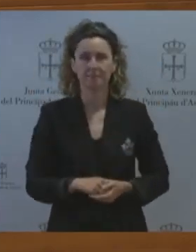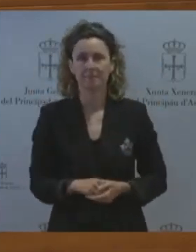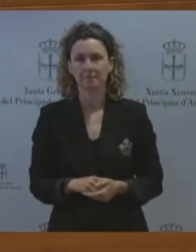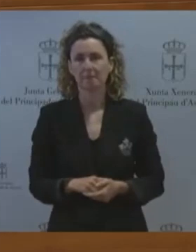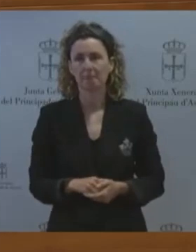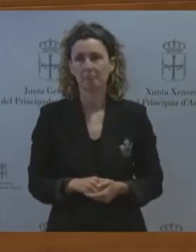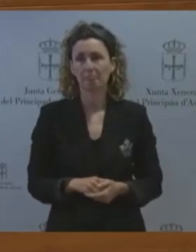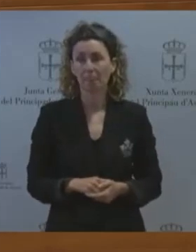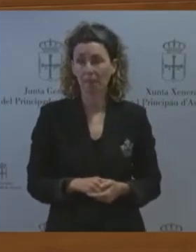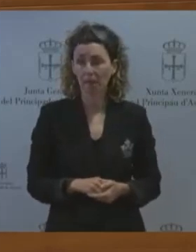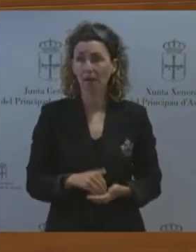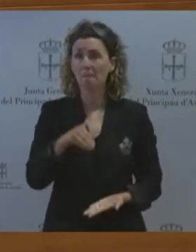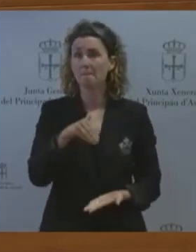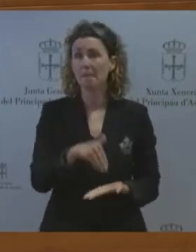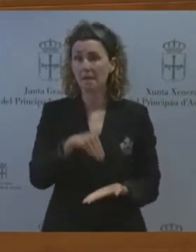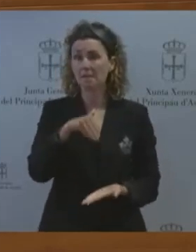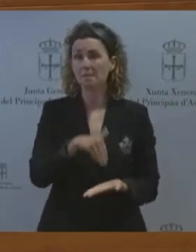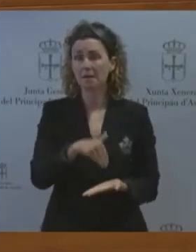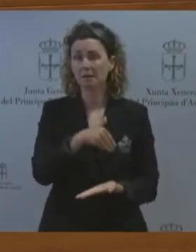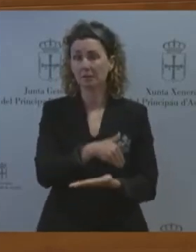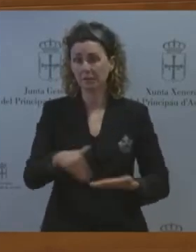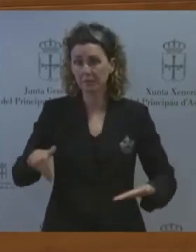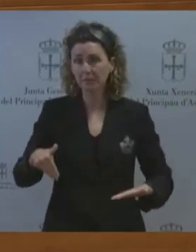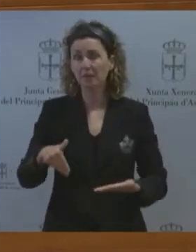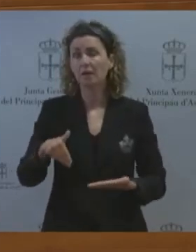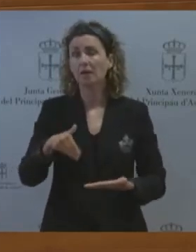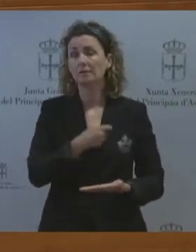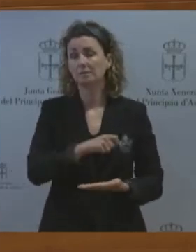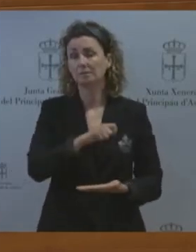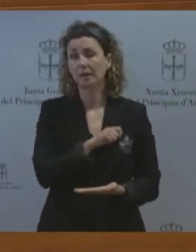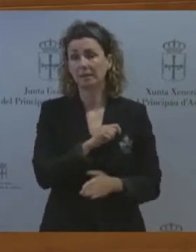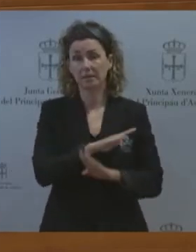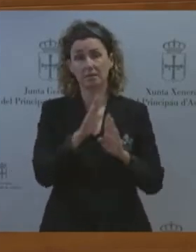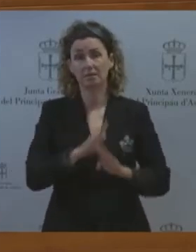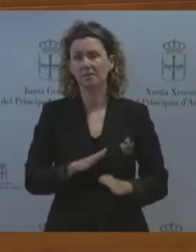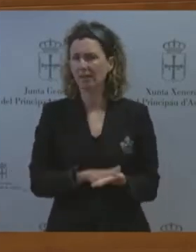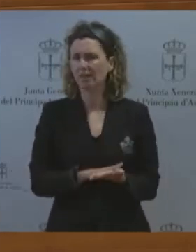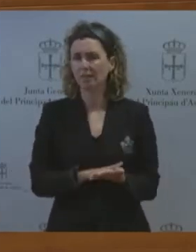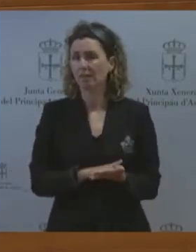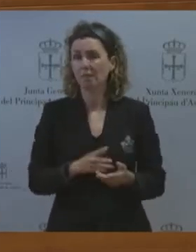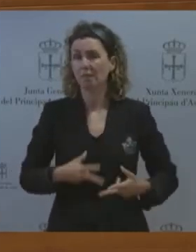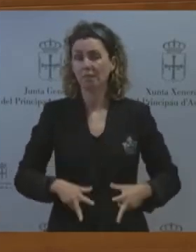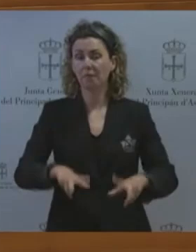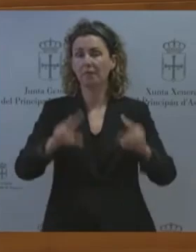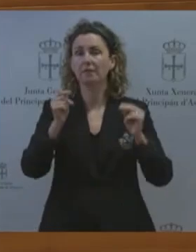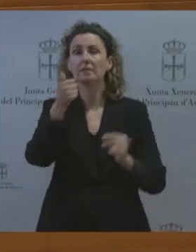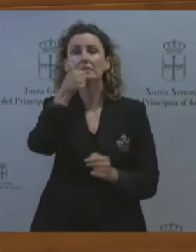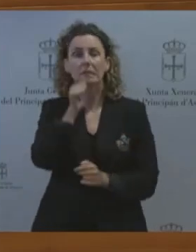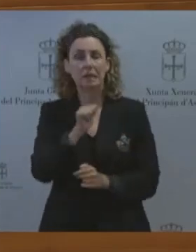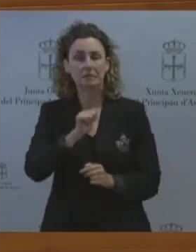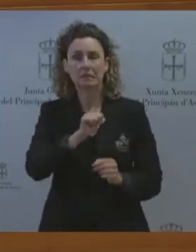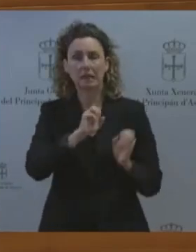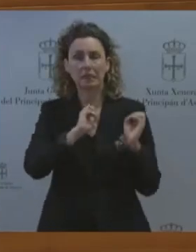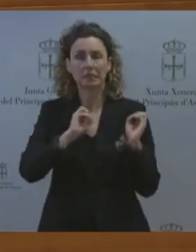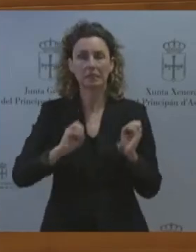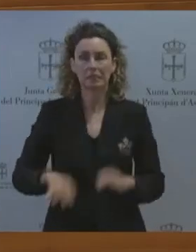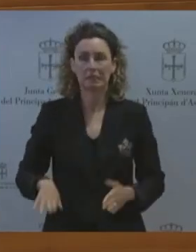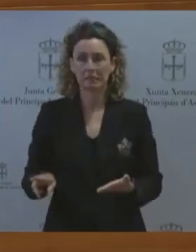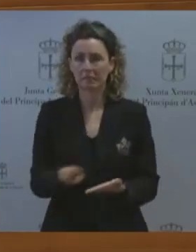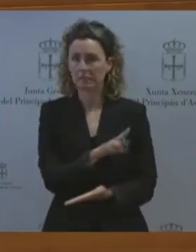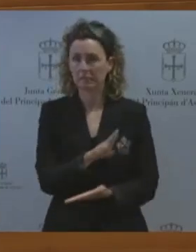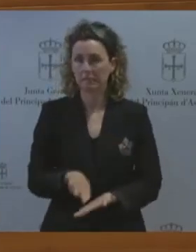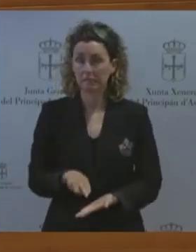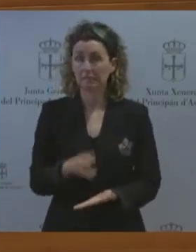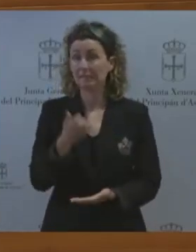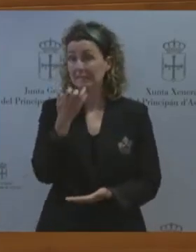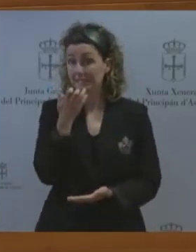varios millones de españoles van a acabar con el sanchismo en nuestro país y si el sanchismo se apaga en España en unos días